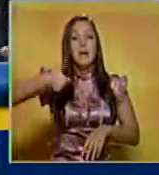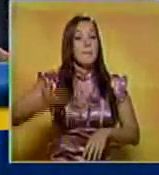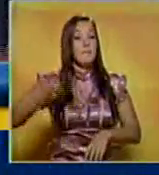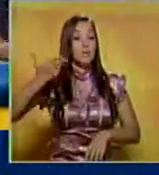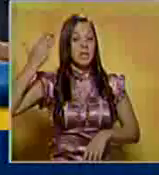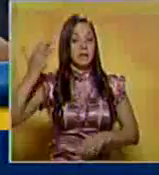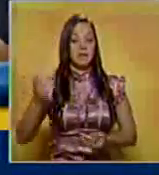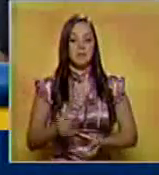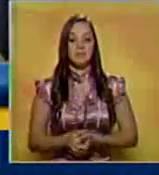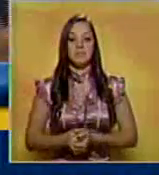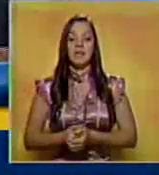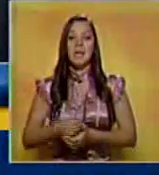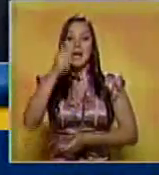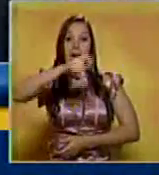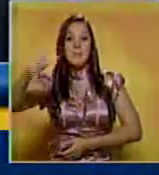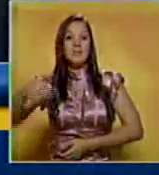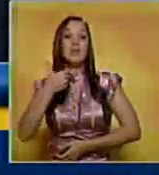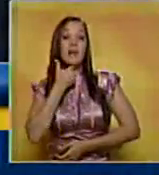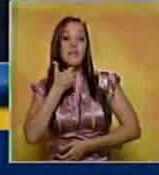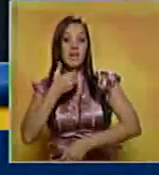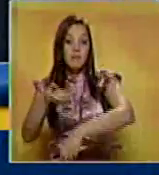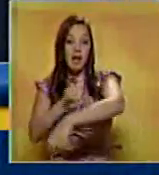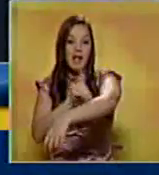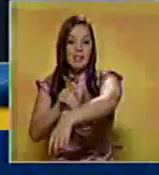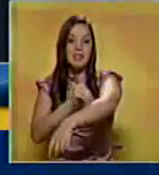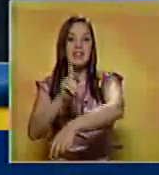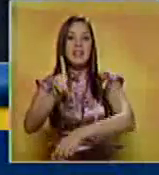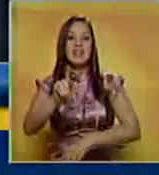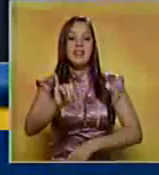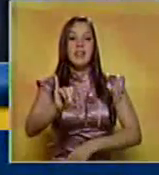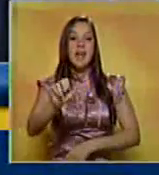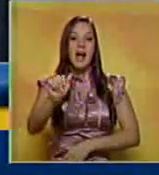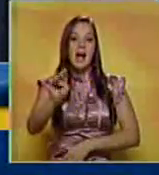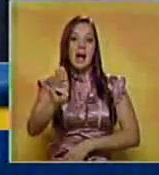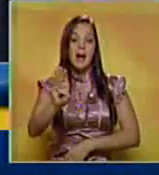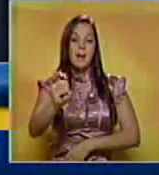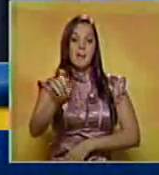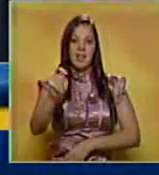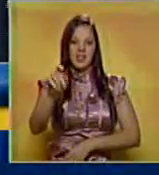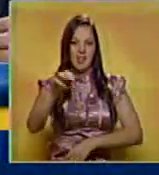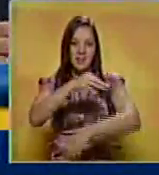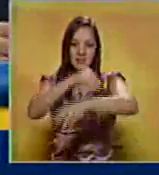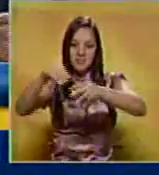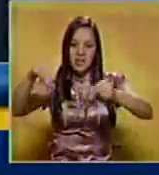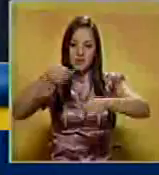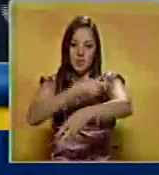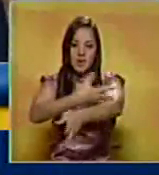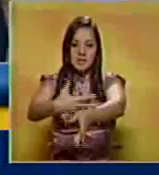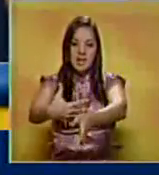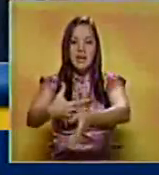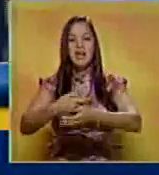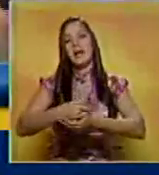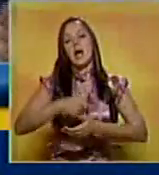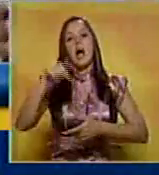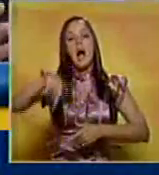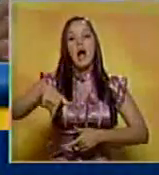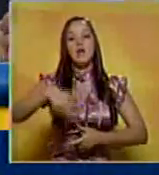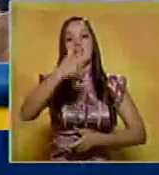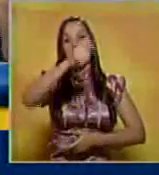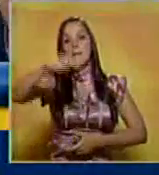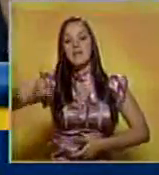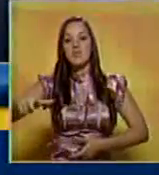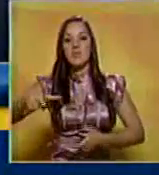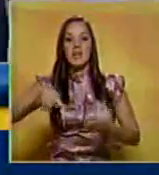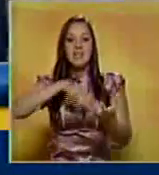diabetes, a las personas como lo estamos viviendo ahorita. Ahorita tenemos un drama que las personas que sufren de disrítmia